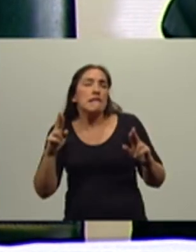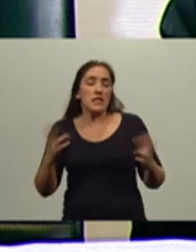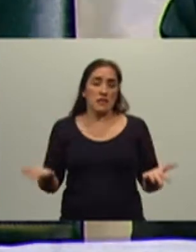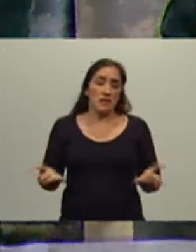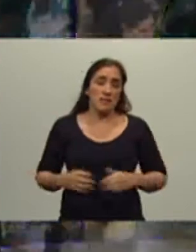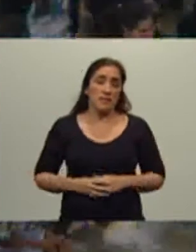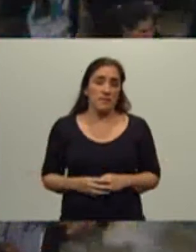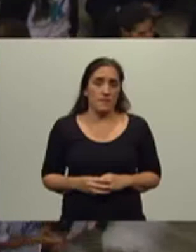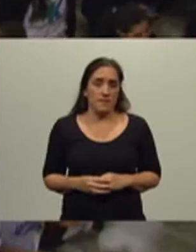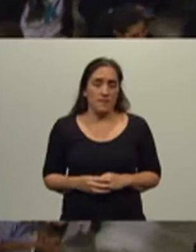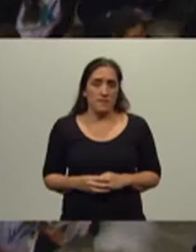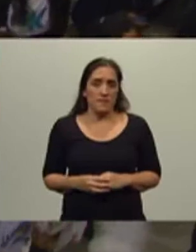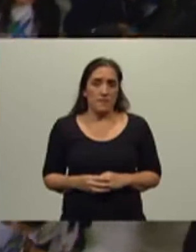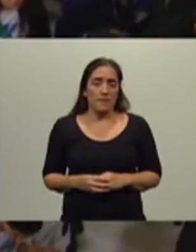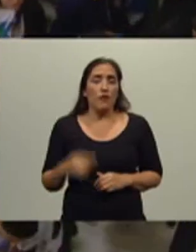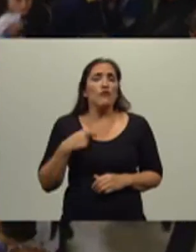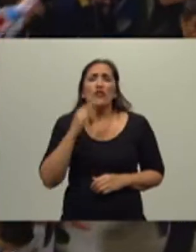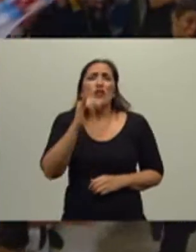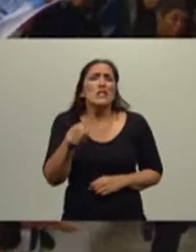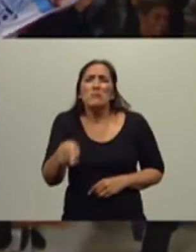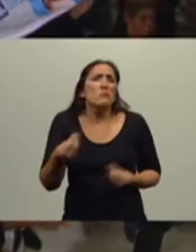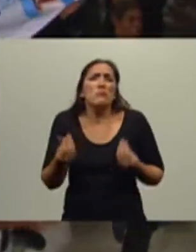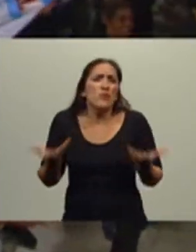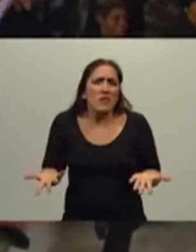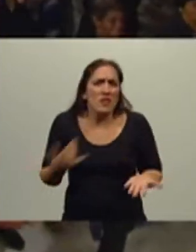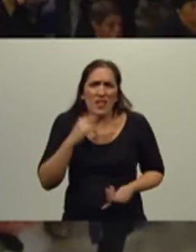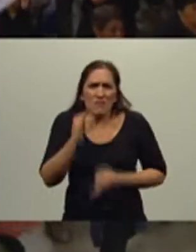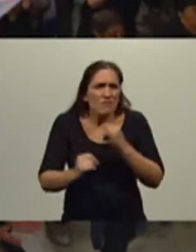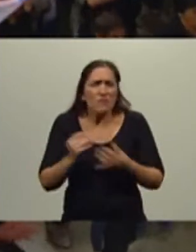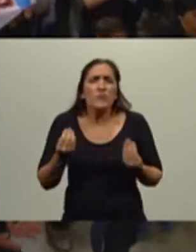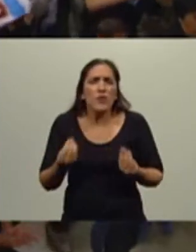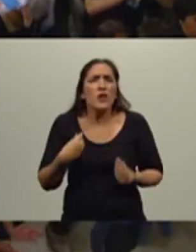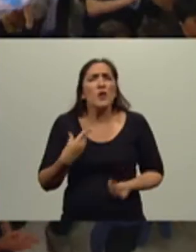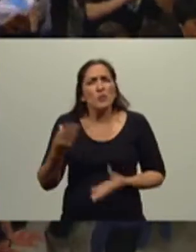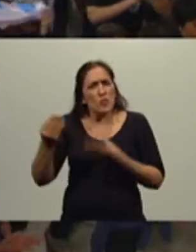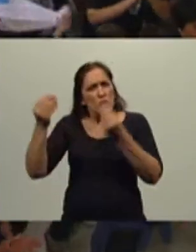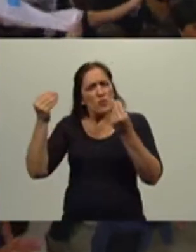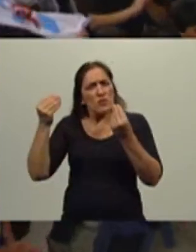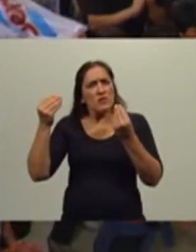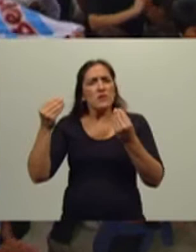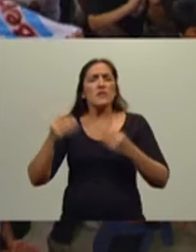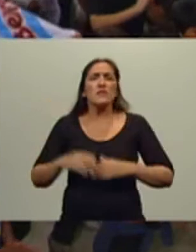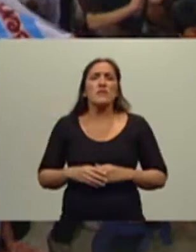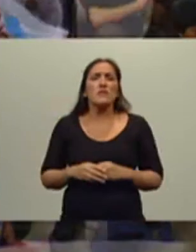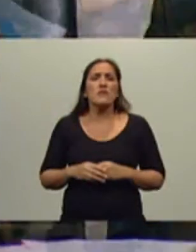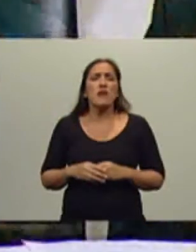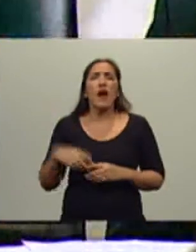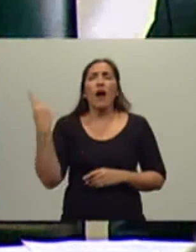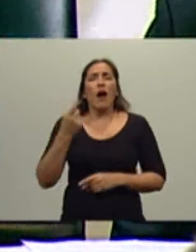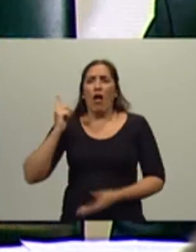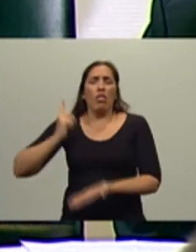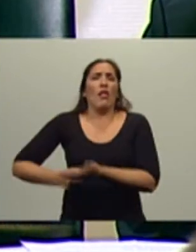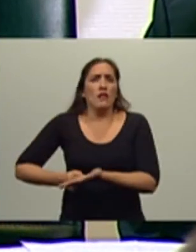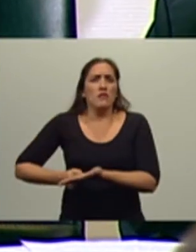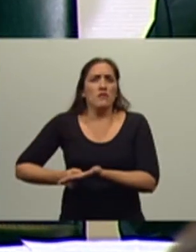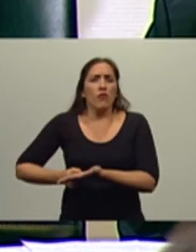porque muchas veces se toman decisiones que